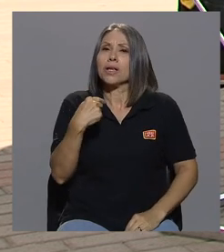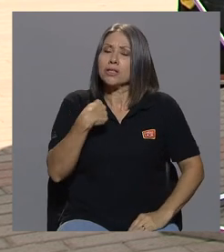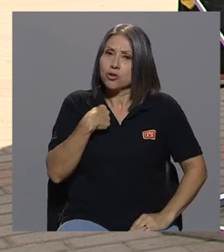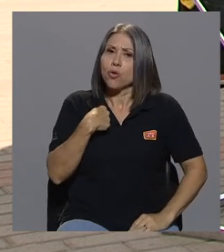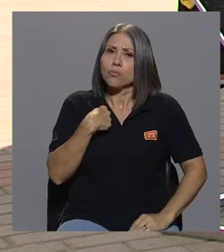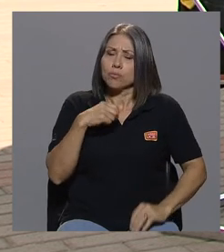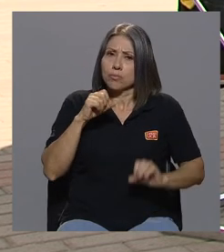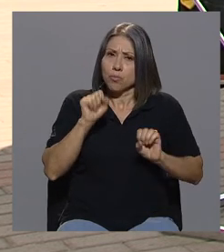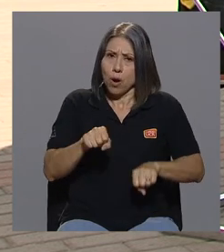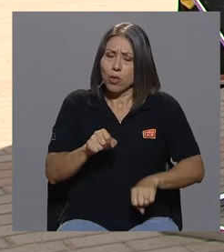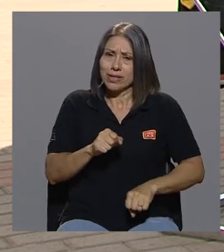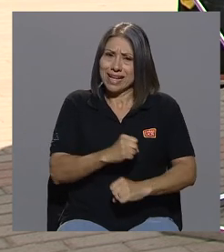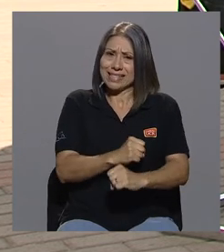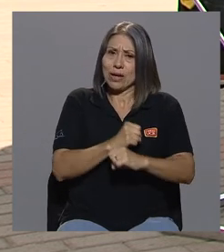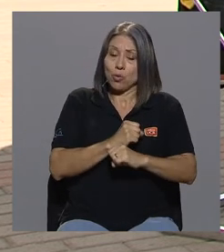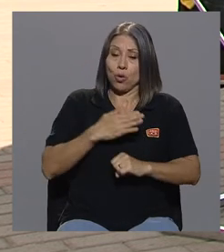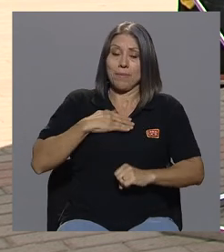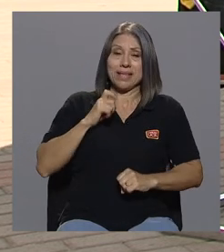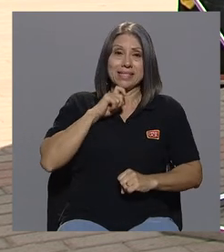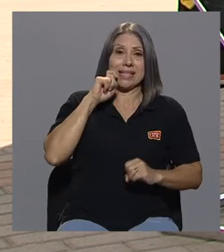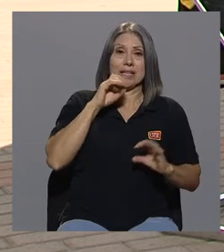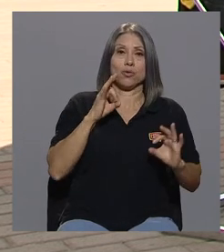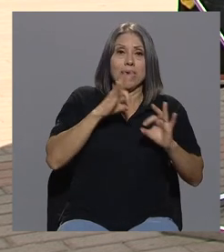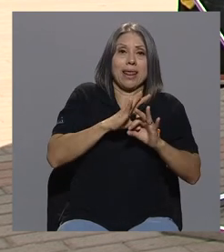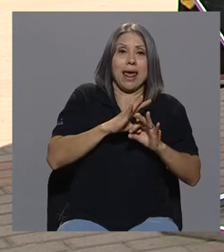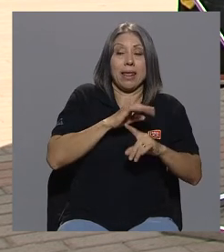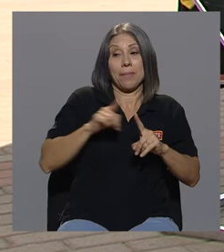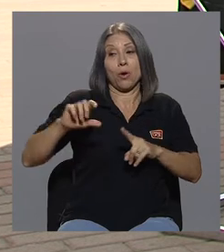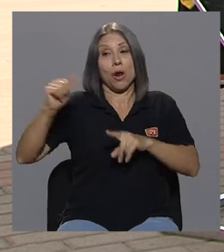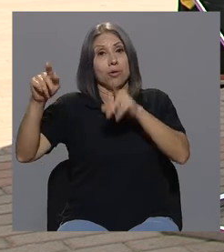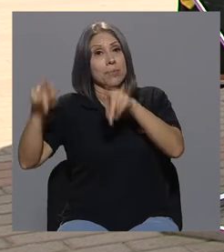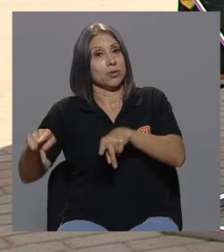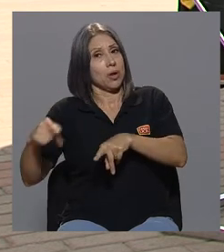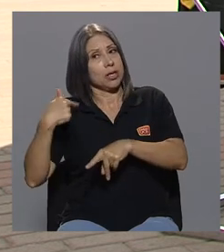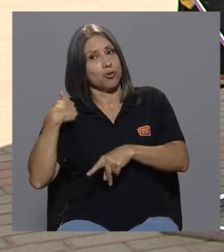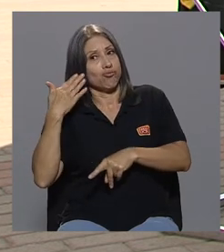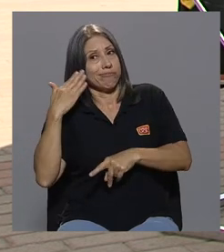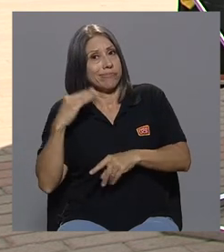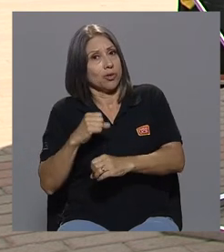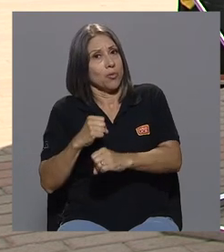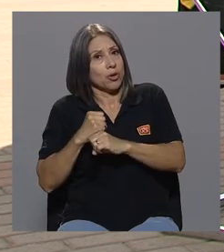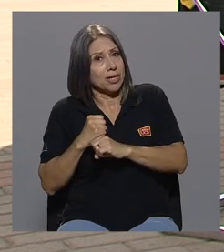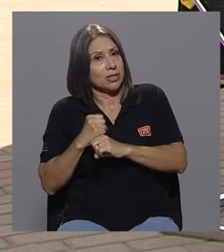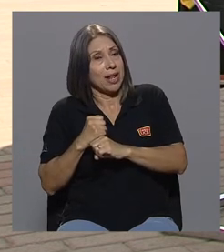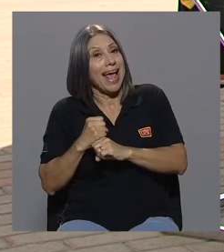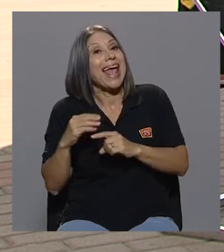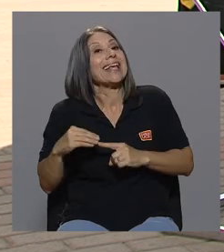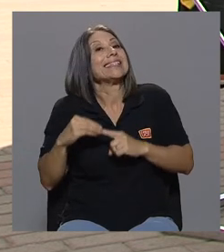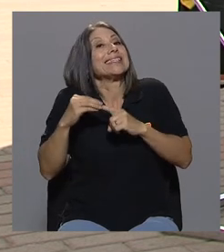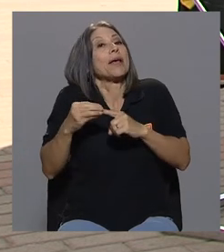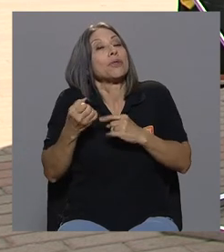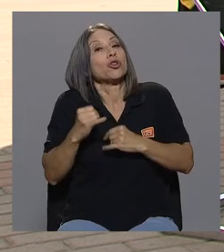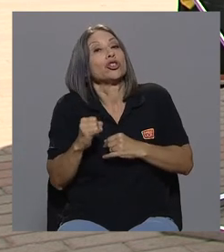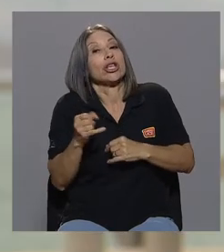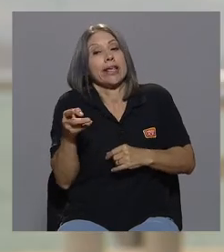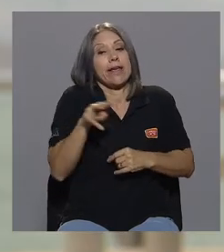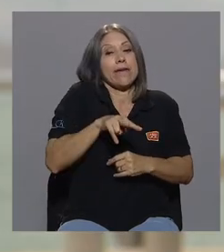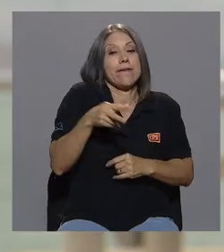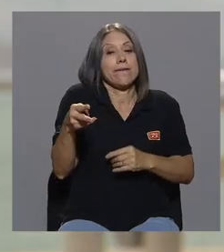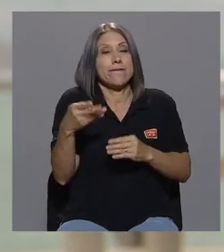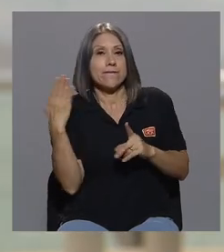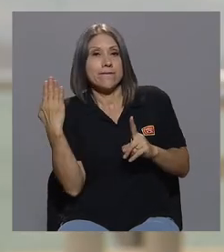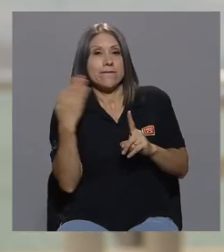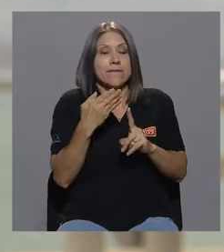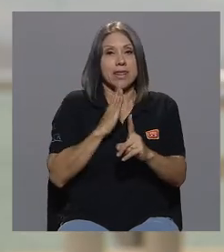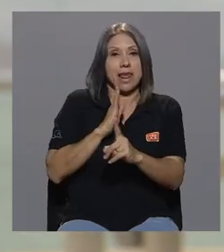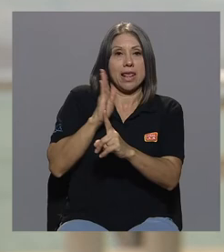sexualidad de la otra persona yo no puedo estar segura a menos que haya fidelidad mutua por supuesto ¿verdad? a menos que haya una fidelidad